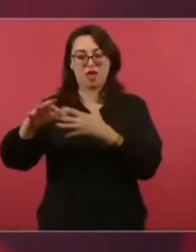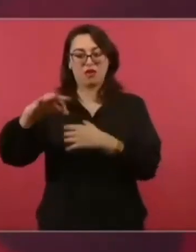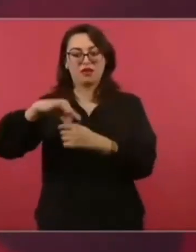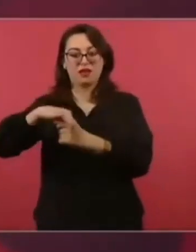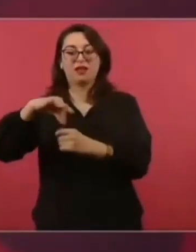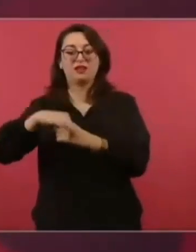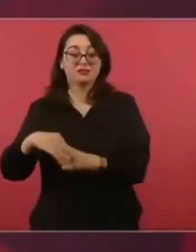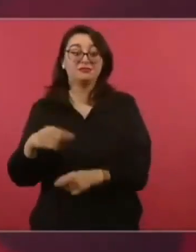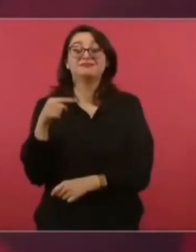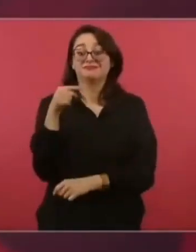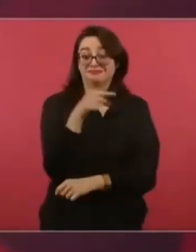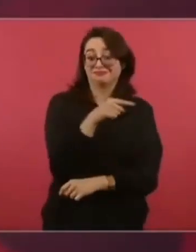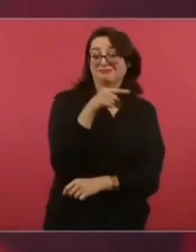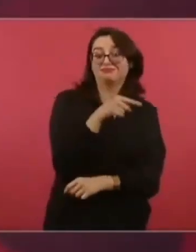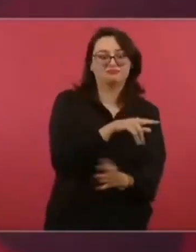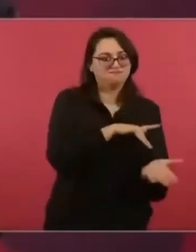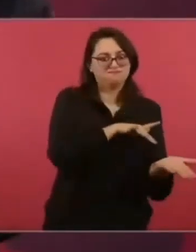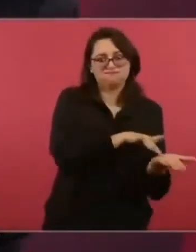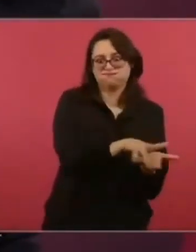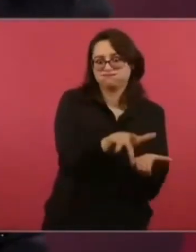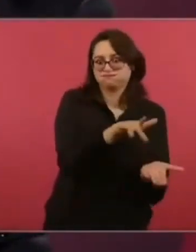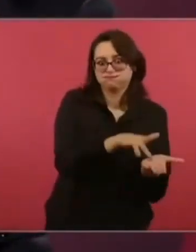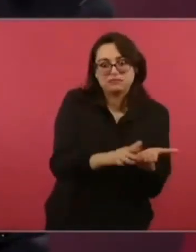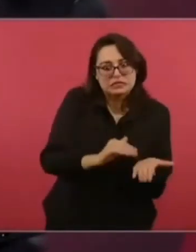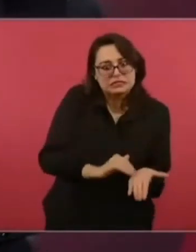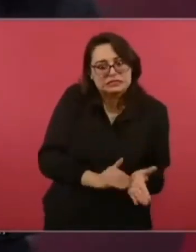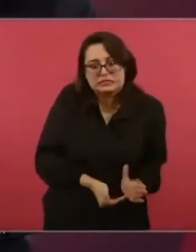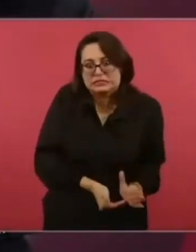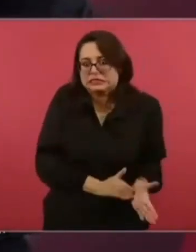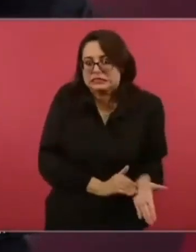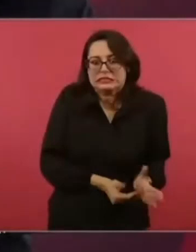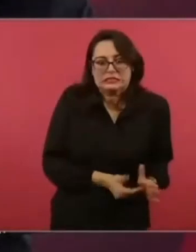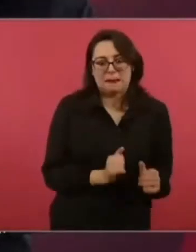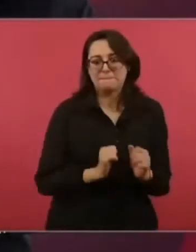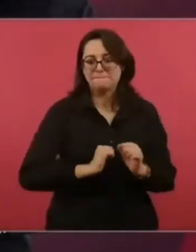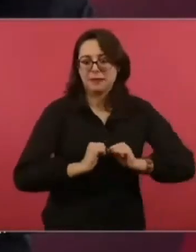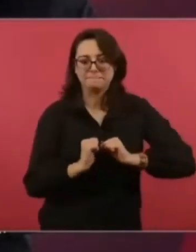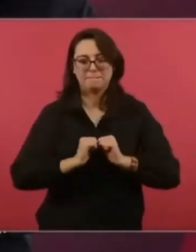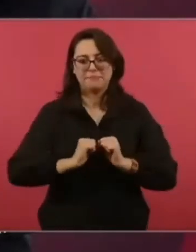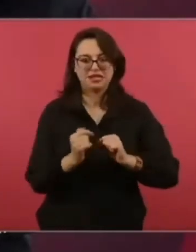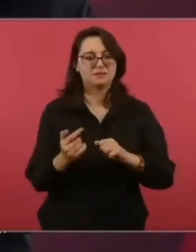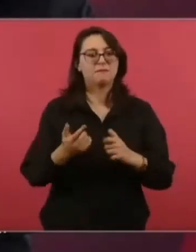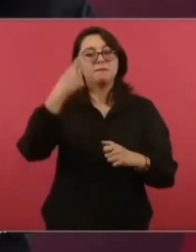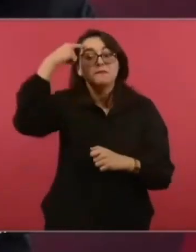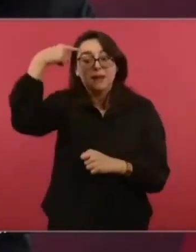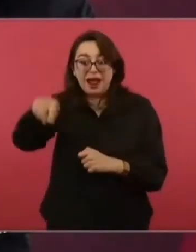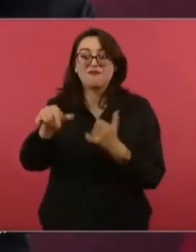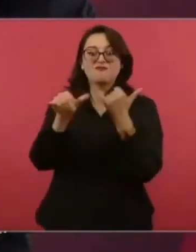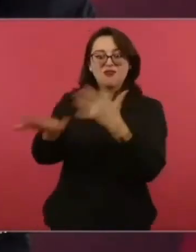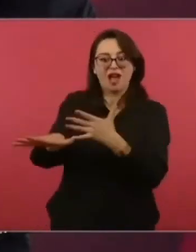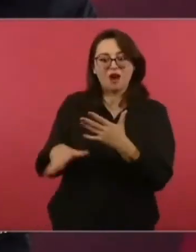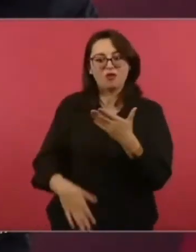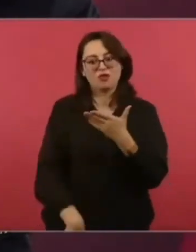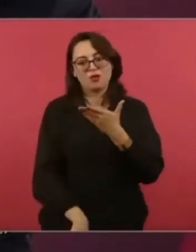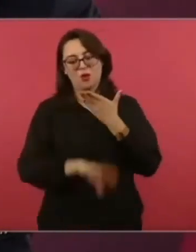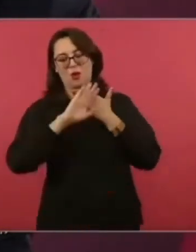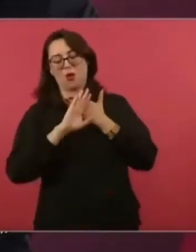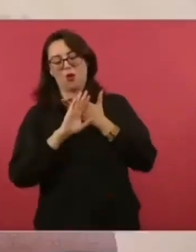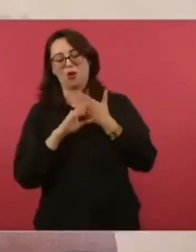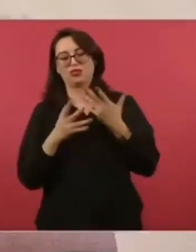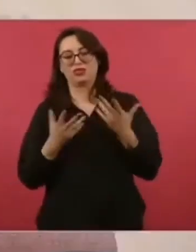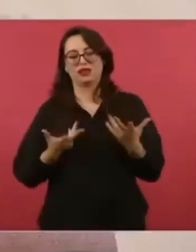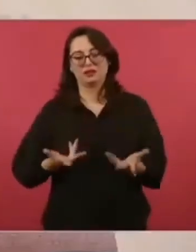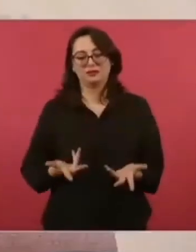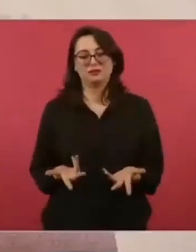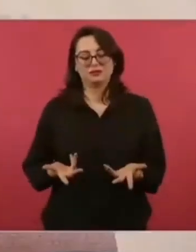todos los traficantes de influencia. Y a decir